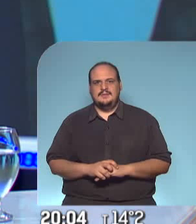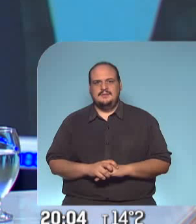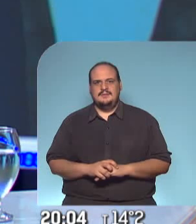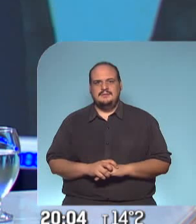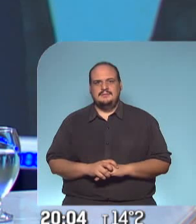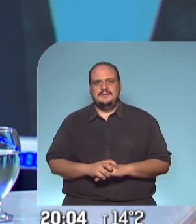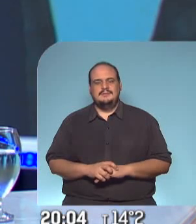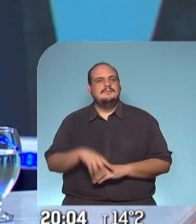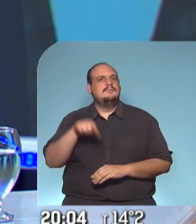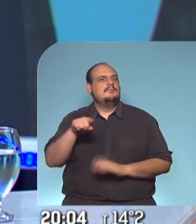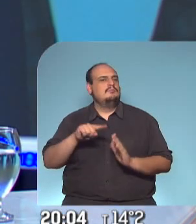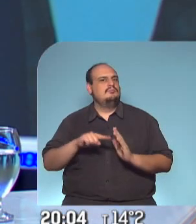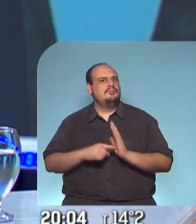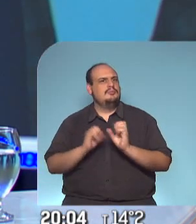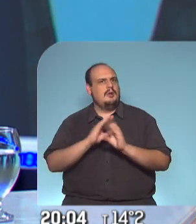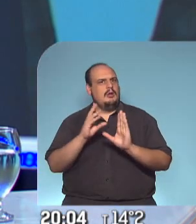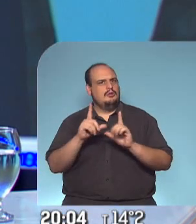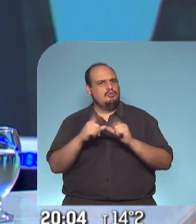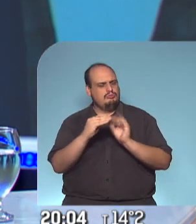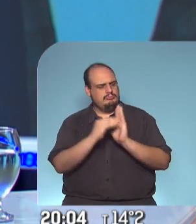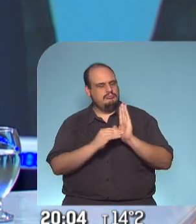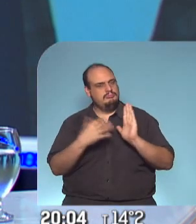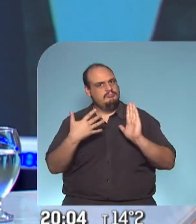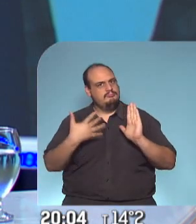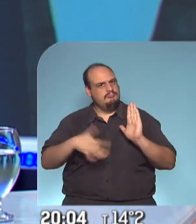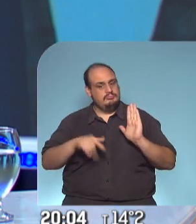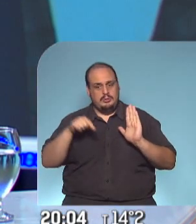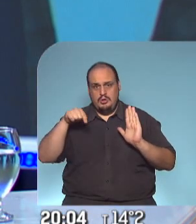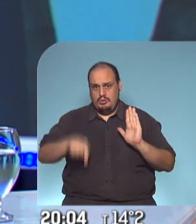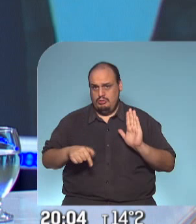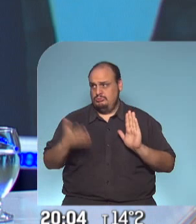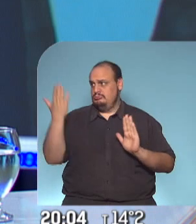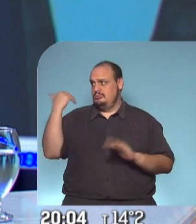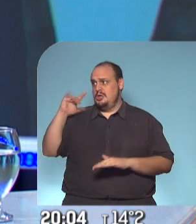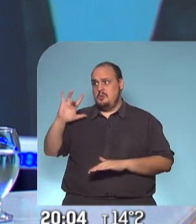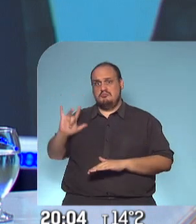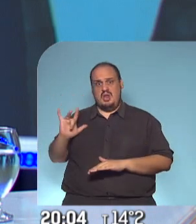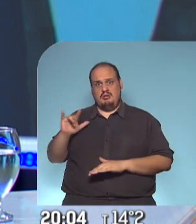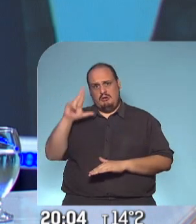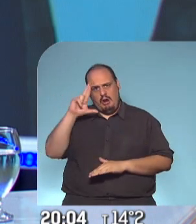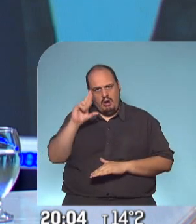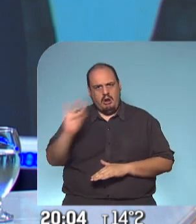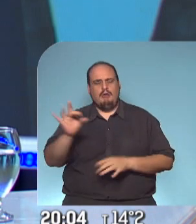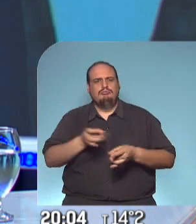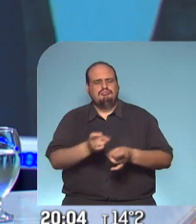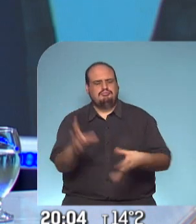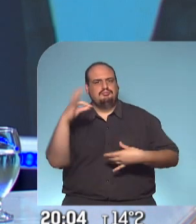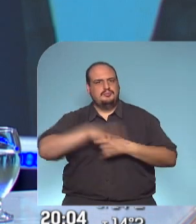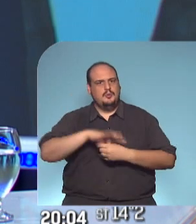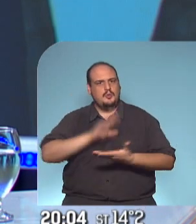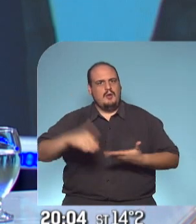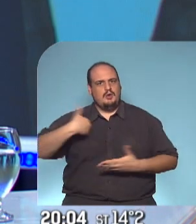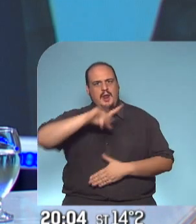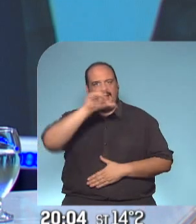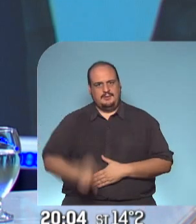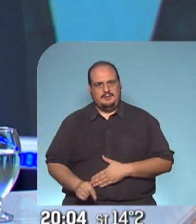Y está claro que son números contundentes. Hoy y el miércoles tuvimos récord de casos nuevos de coronavirus en el país.